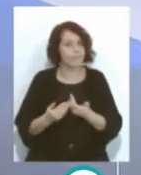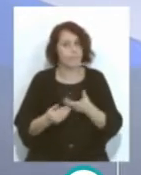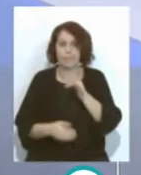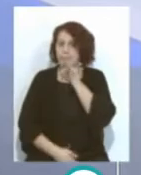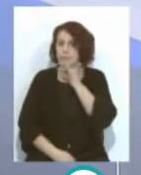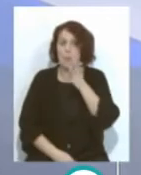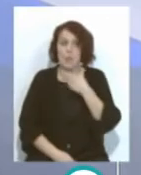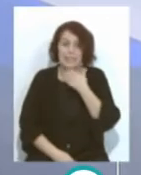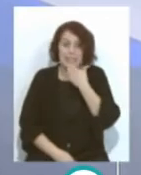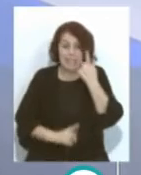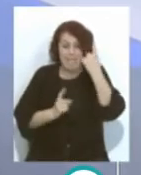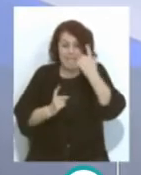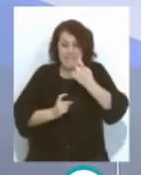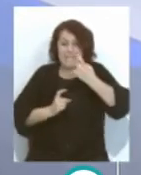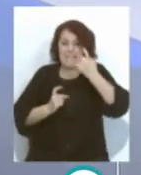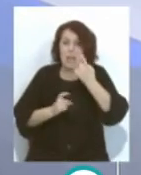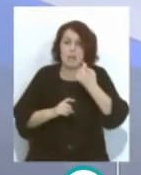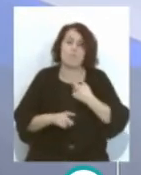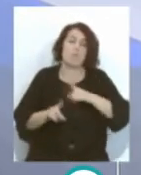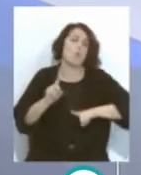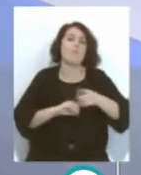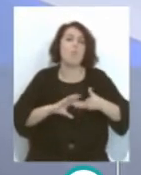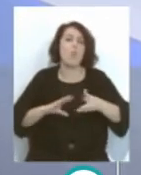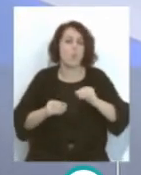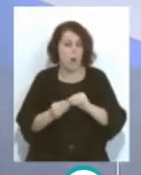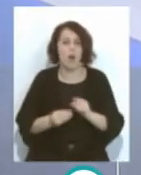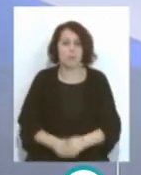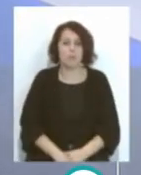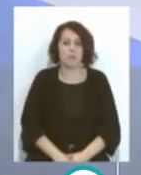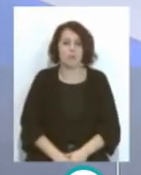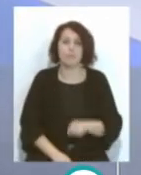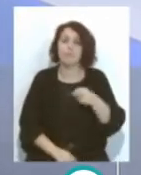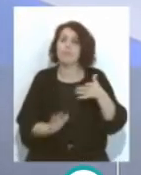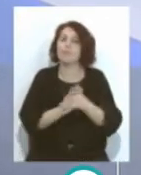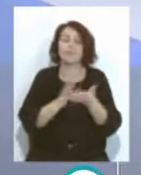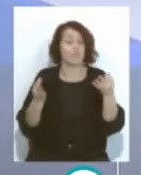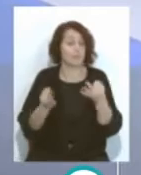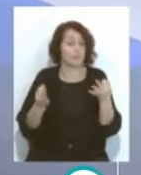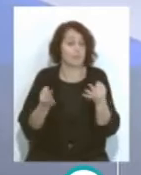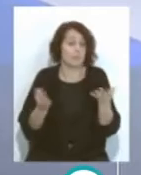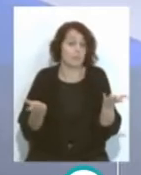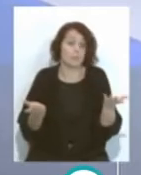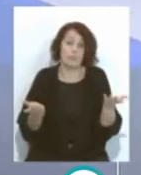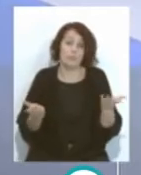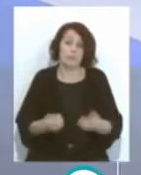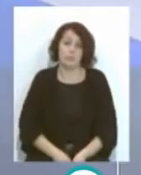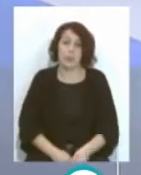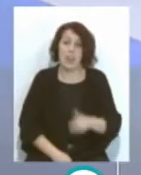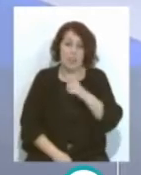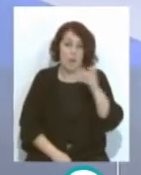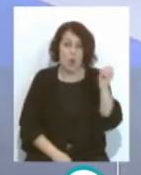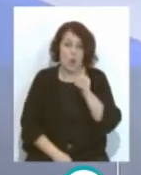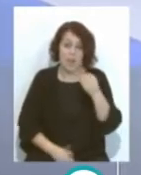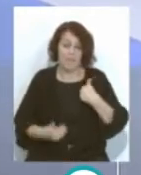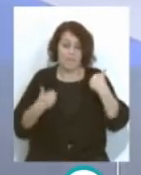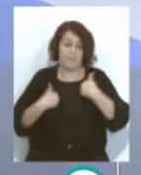ha forzado Un poco más Ha tenido Algunos problemas Musculares Claro Eso es Producto De no haber estado Al 100%